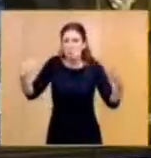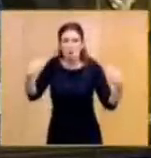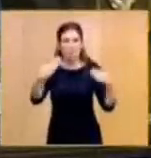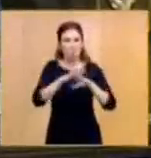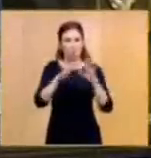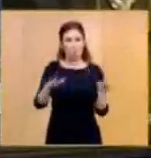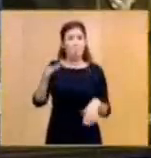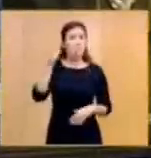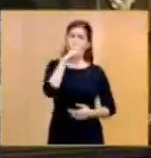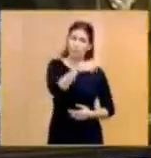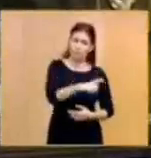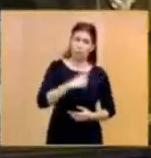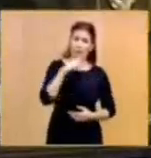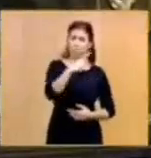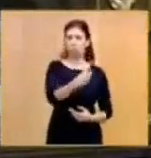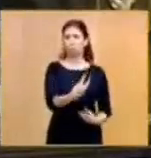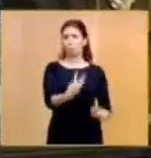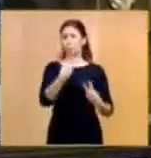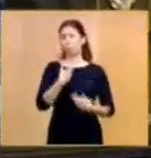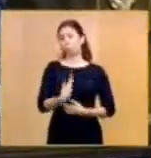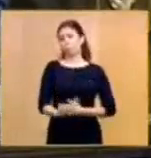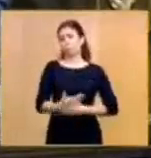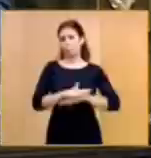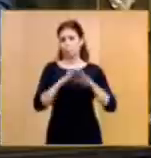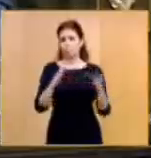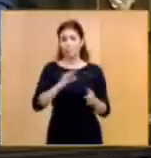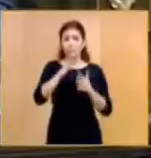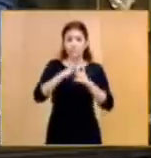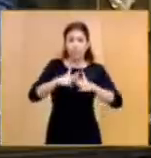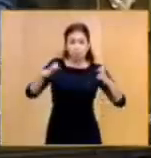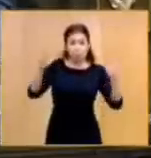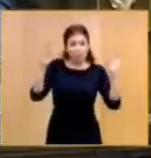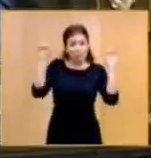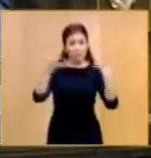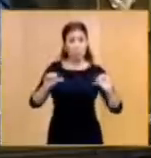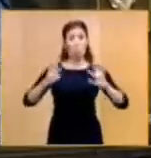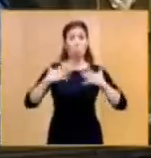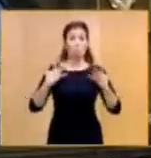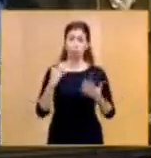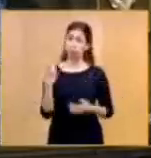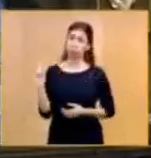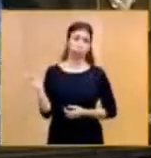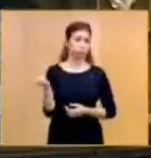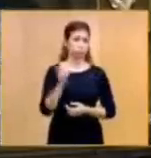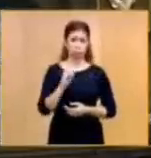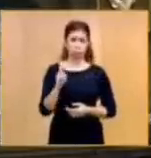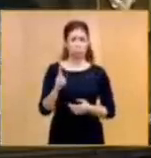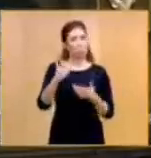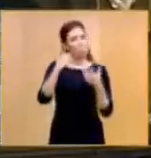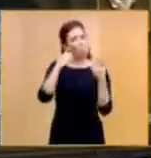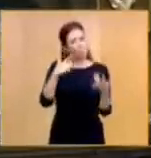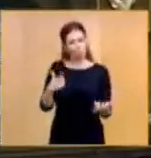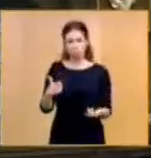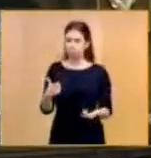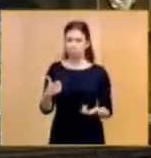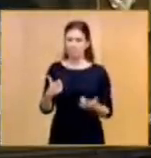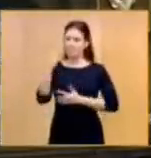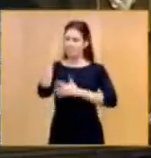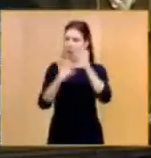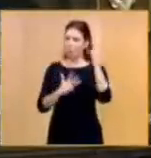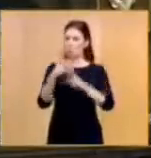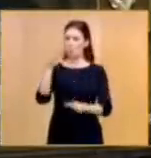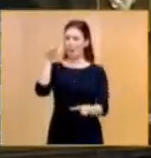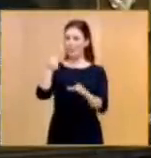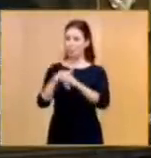tantas mujeres sin empleo. Señorías, la crisis no fue una sorpresa. Hubo un deliberado y mezquino cálculo